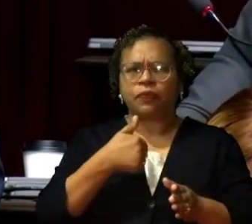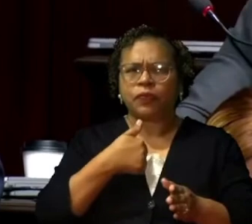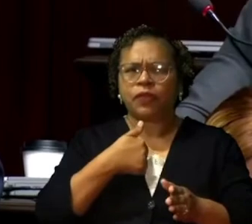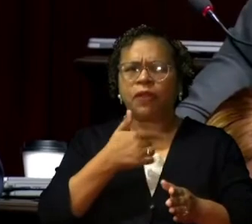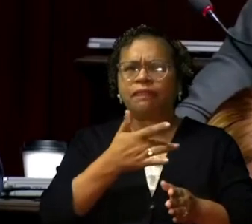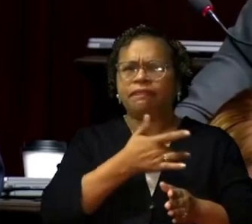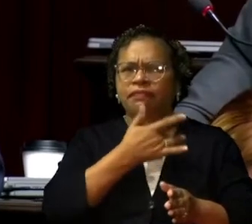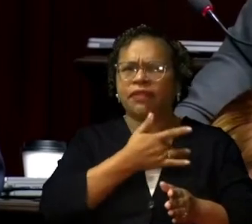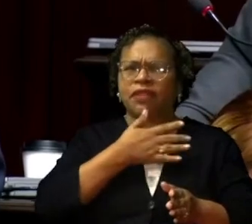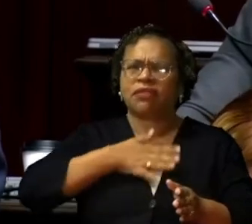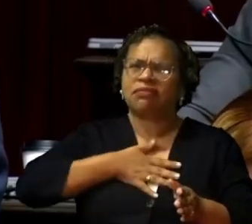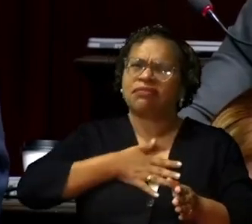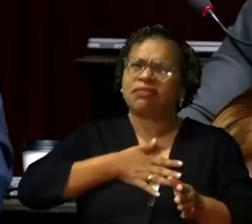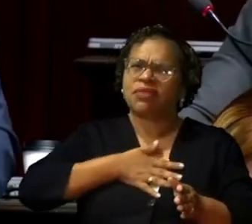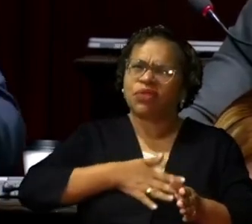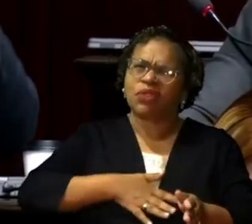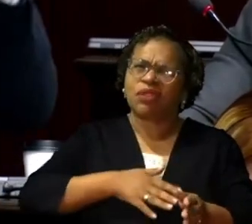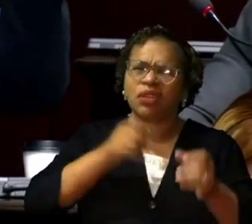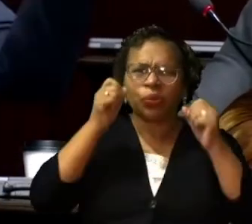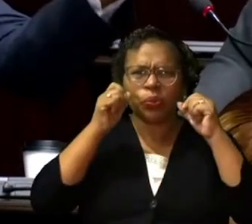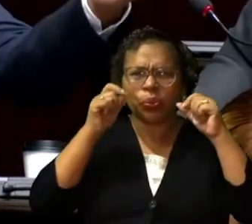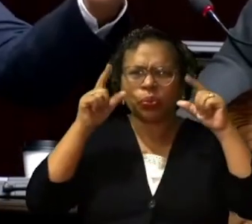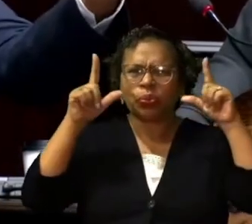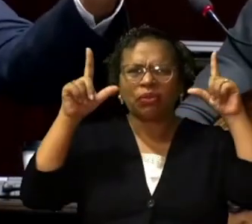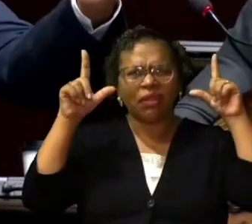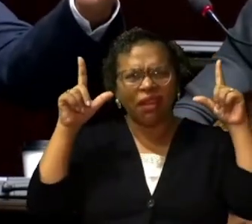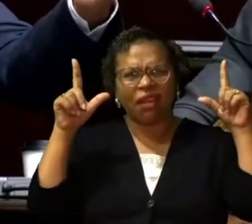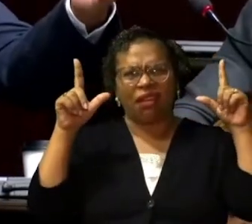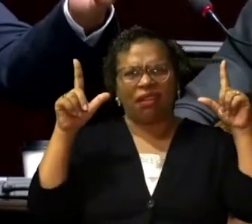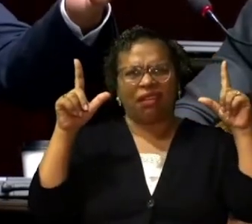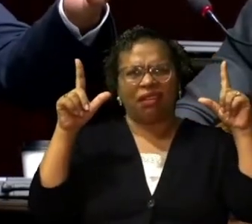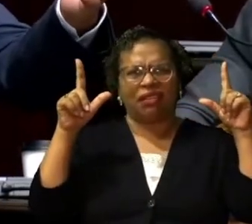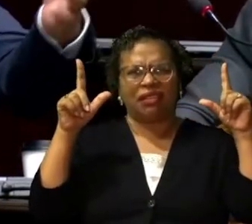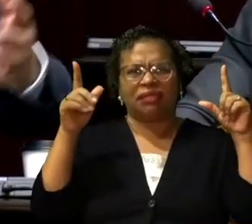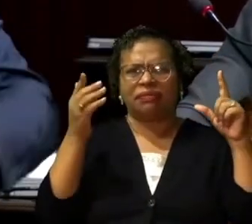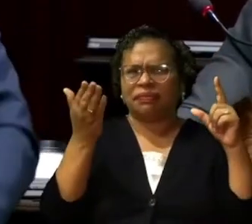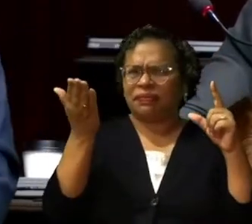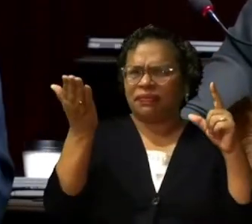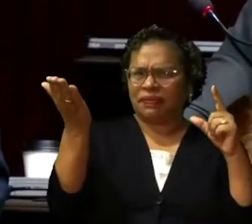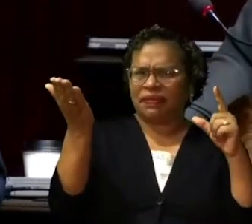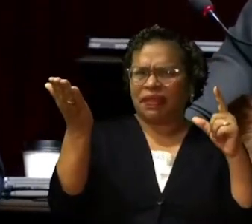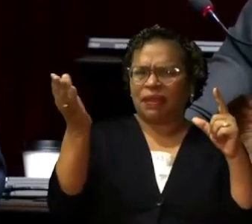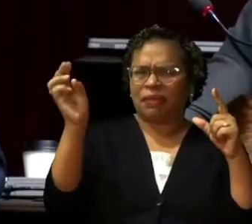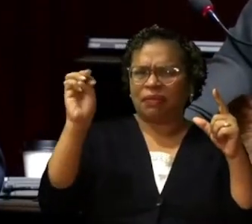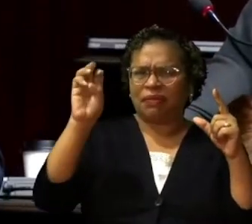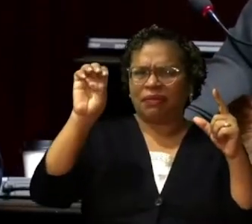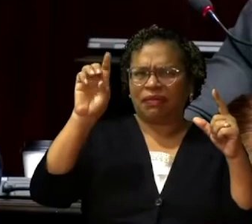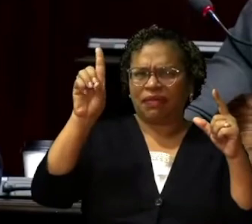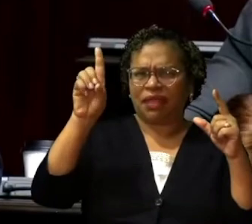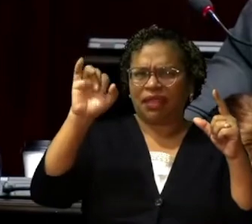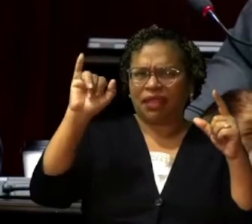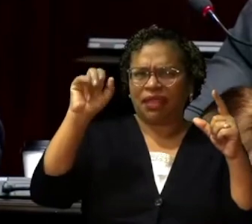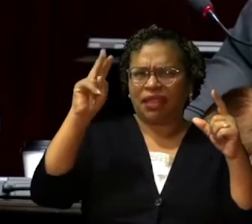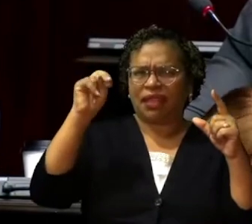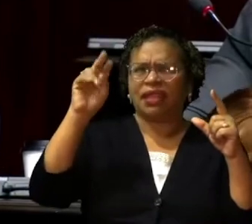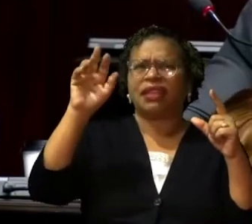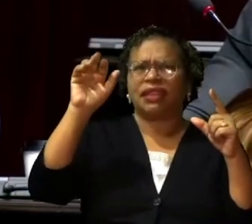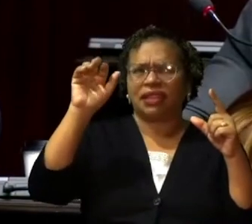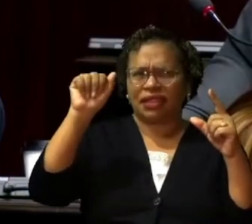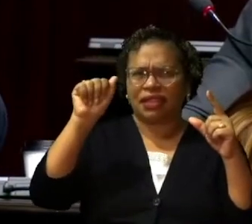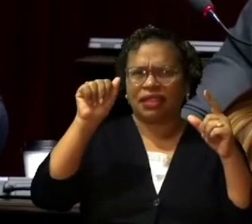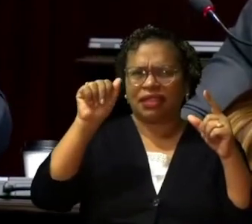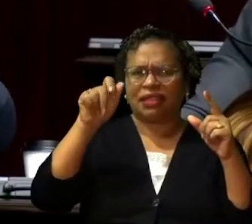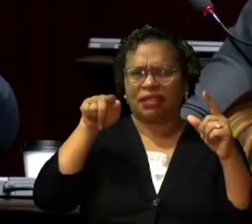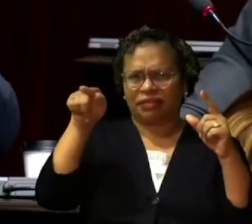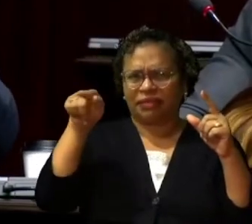sorprendido, al ver que tanto mi colega diputado Juan Medina de la Psicocrición II de la provincia de Puerto Plata ha sometido